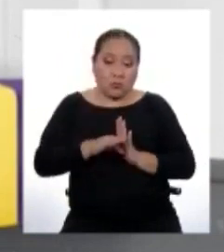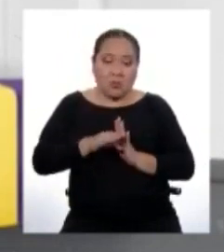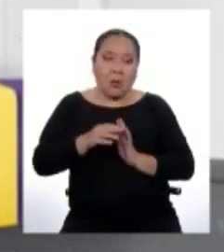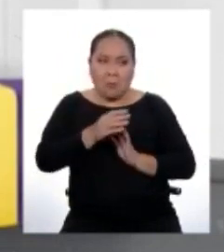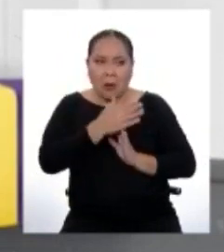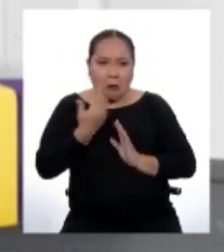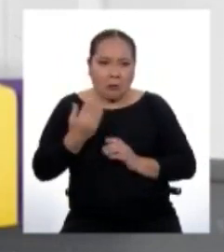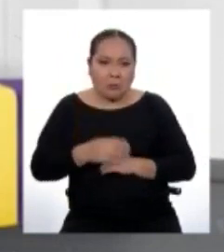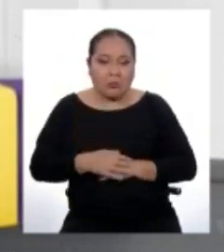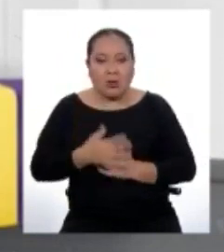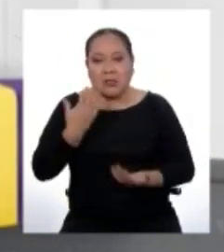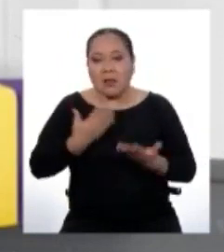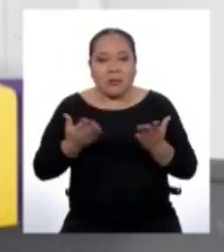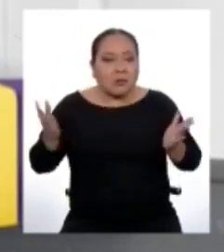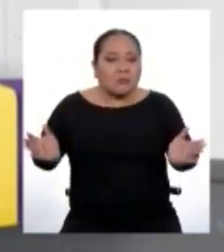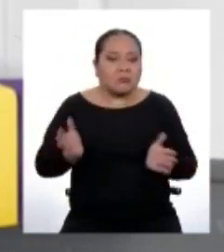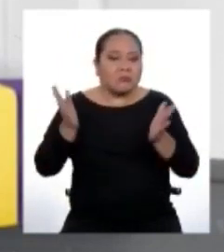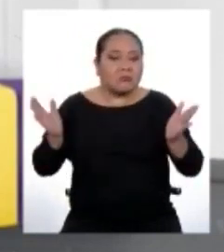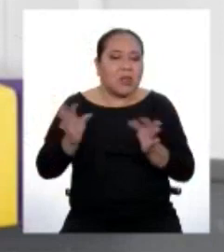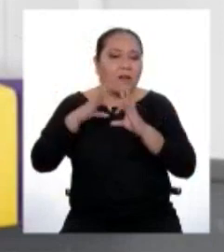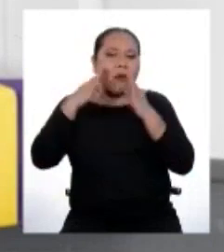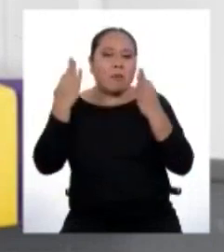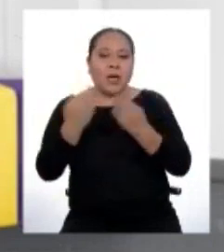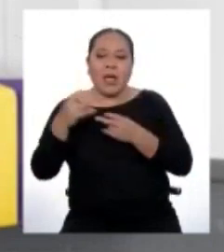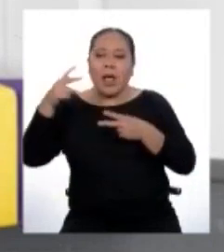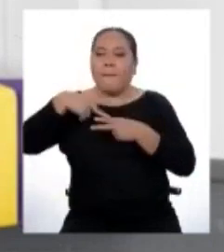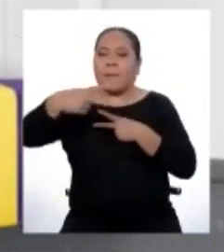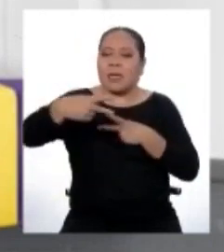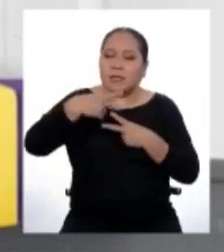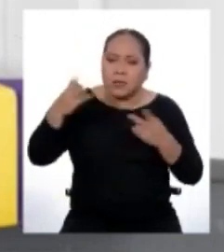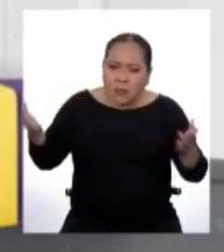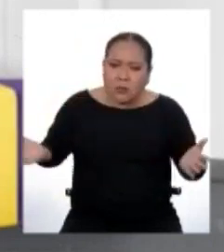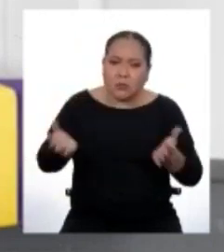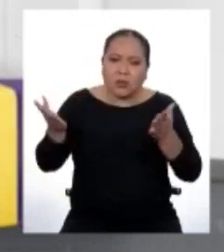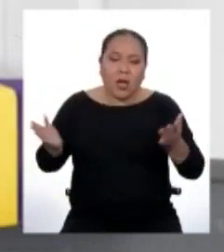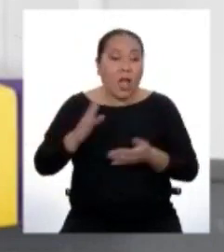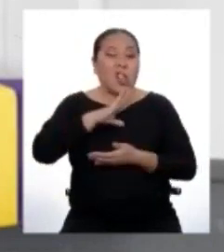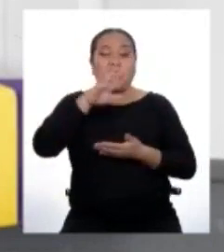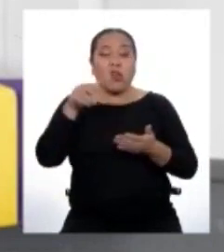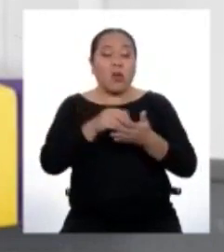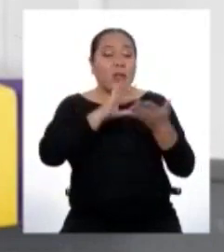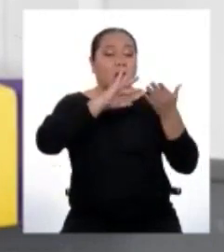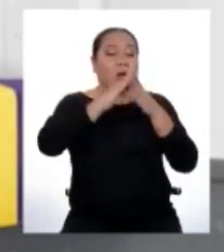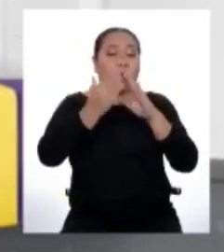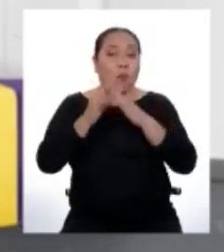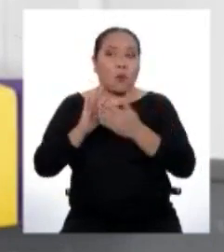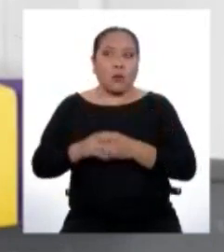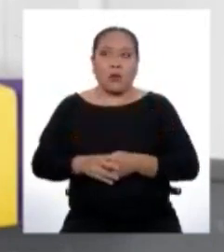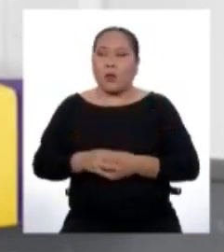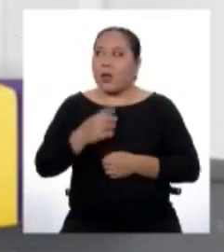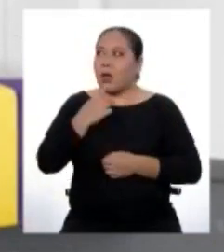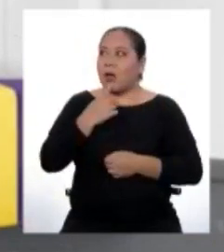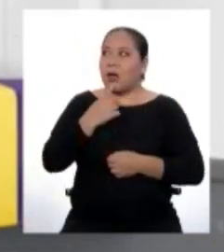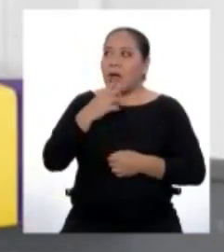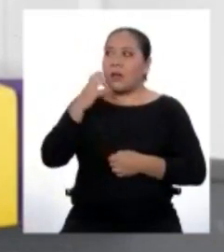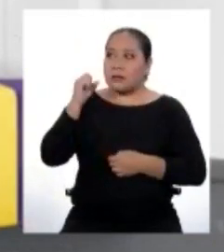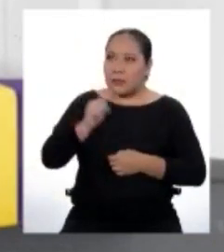Hay que movilizar a nuestra familia, a nuestros vecinos, a toda nuestra comunidad. De hecho.